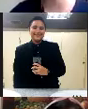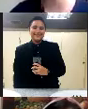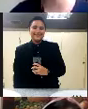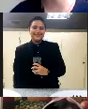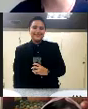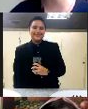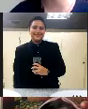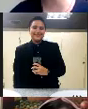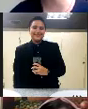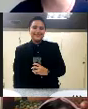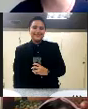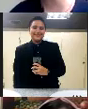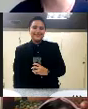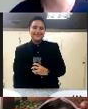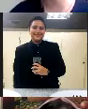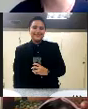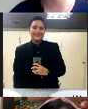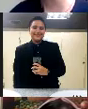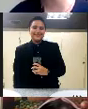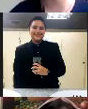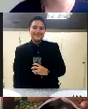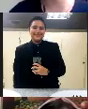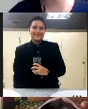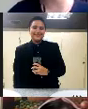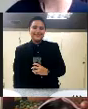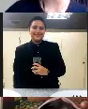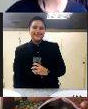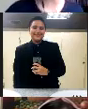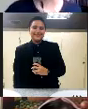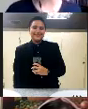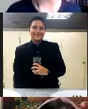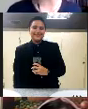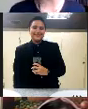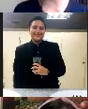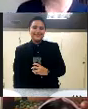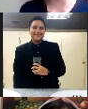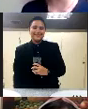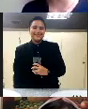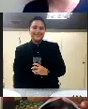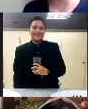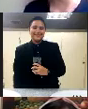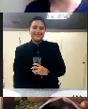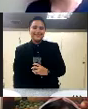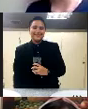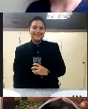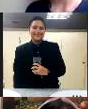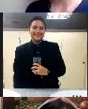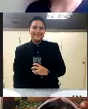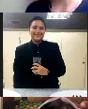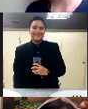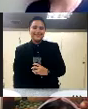¿Ves? Genial como Erika, Janet, que ya tiene un montón de años de experiencia y también puede ser que algo de lo que escucha el día de hoy